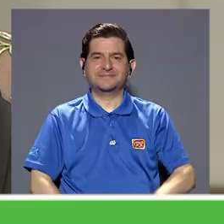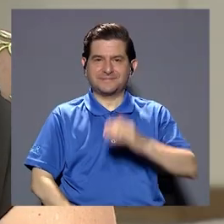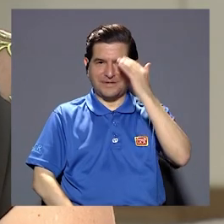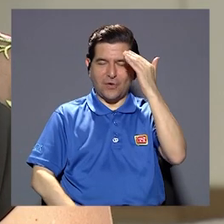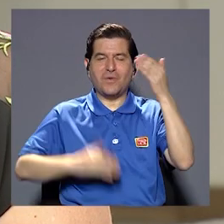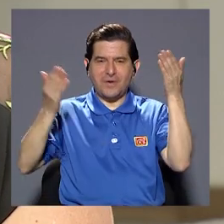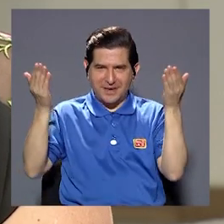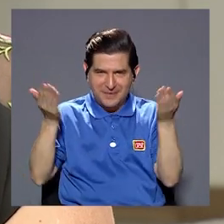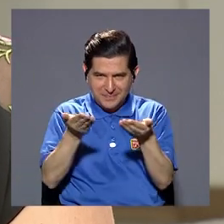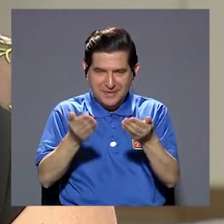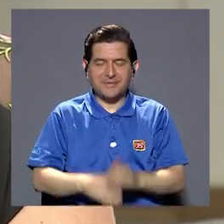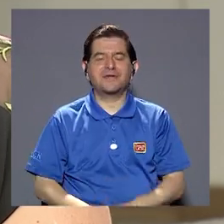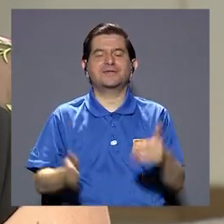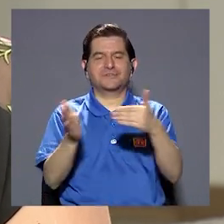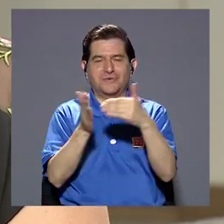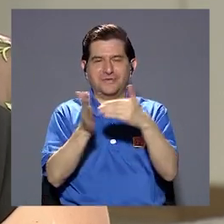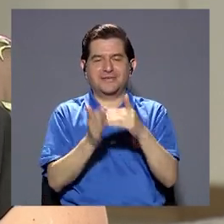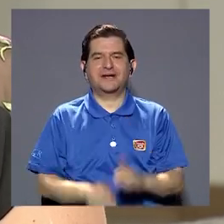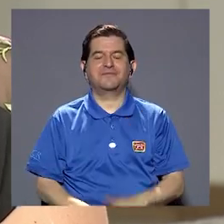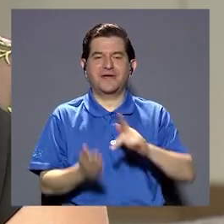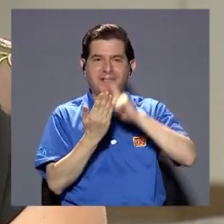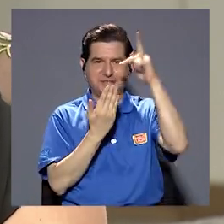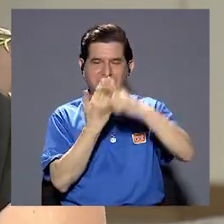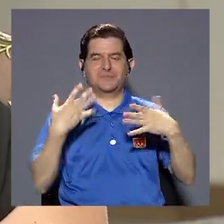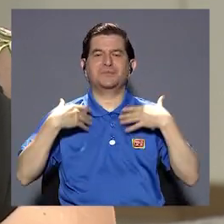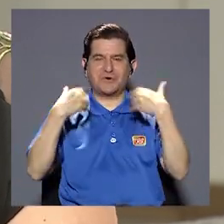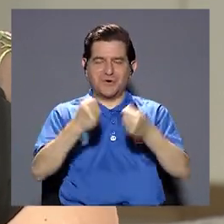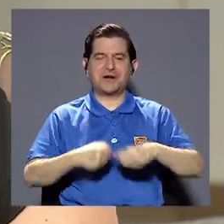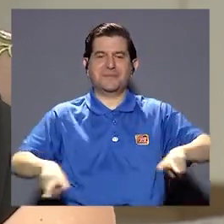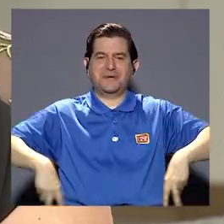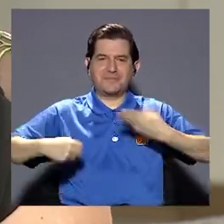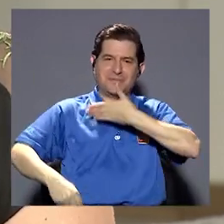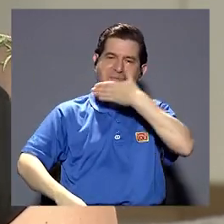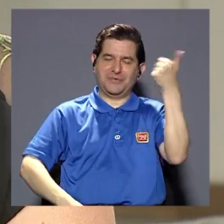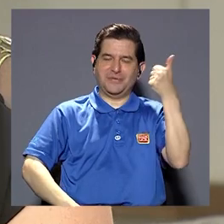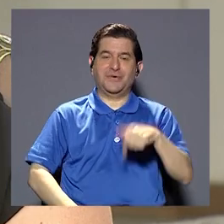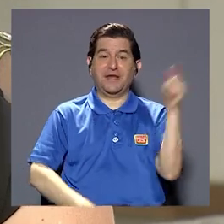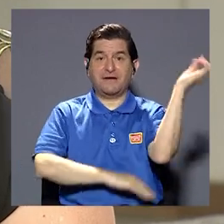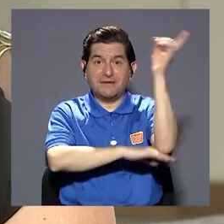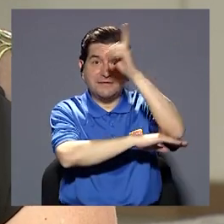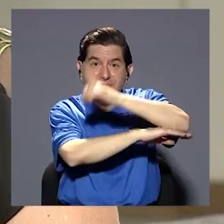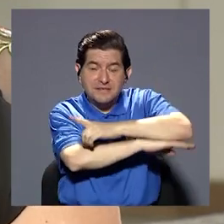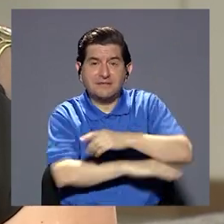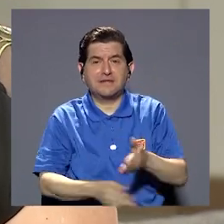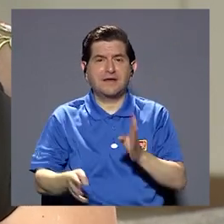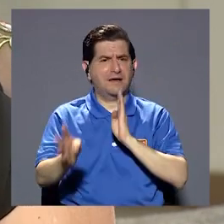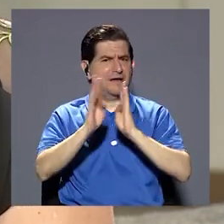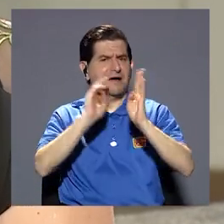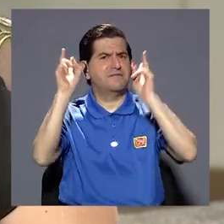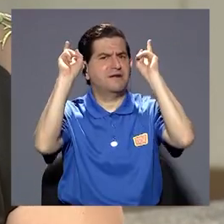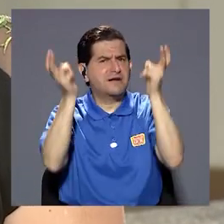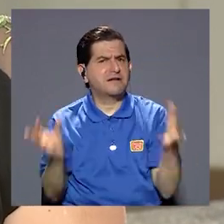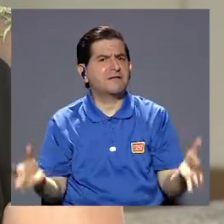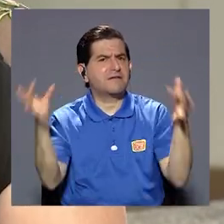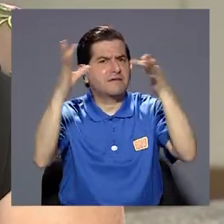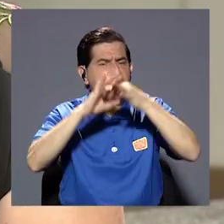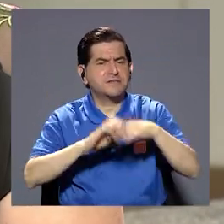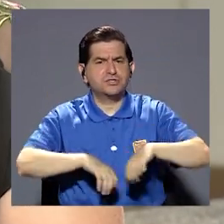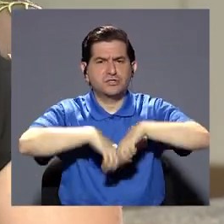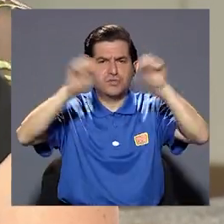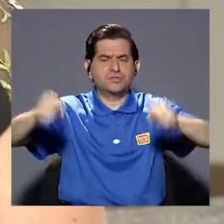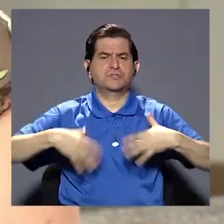Hola, bienvenido y bienvenida una vez más a la tele revista de salud vivir mejor el día de hoy queremos hablar un tema